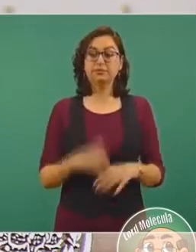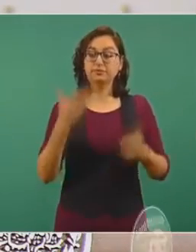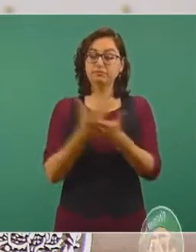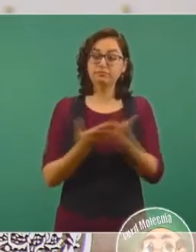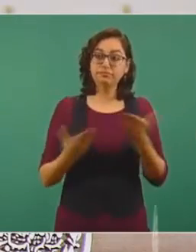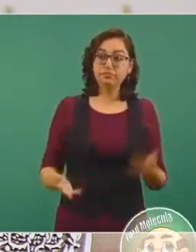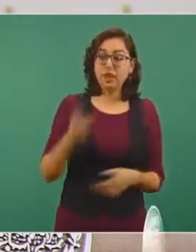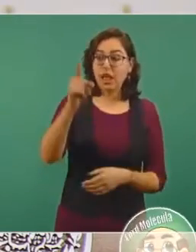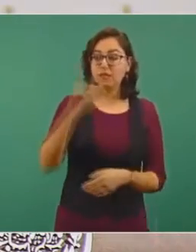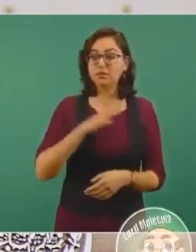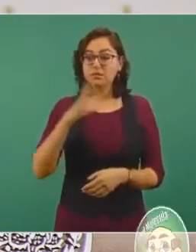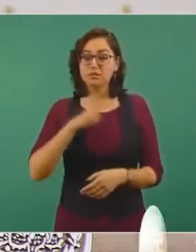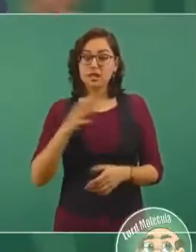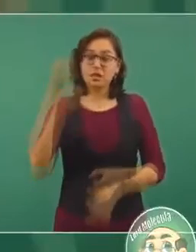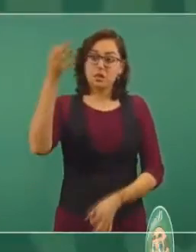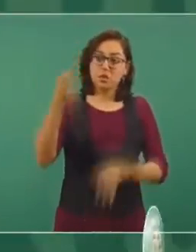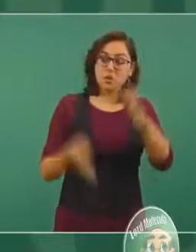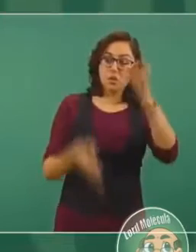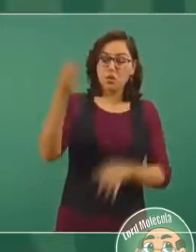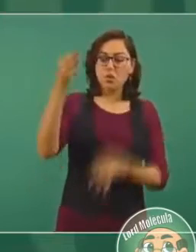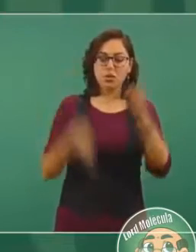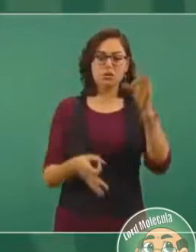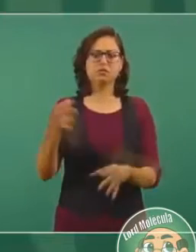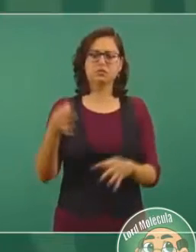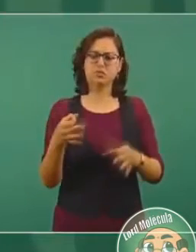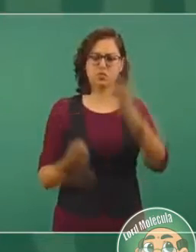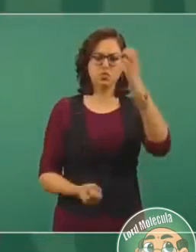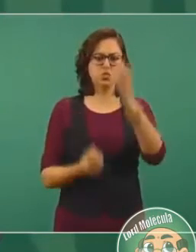cuando se lleva a cabo la reforma energética